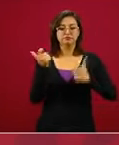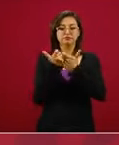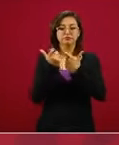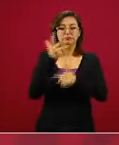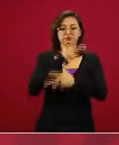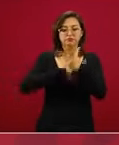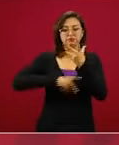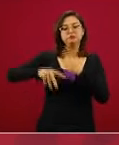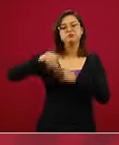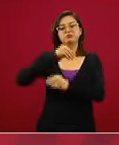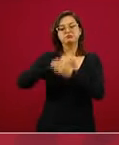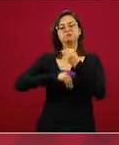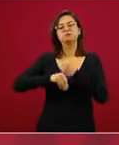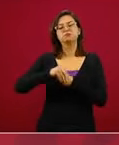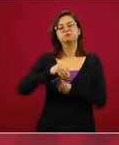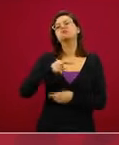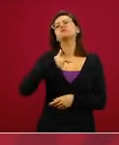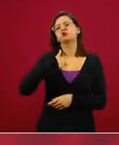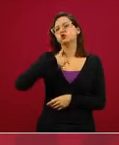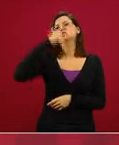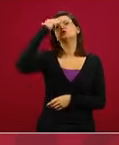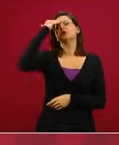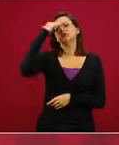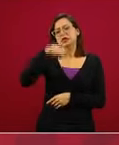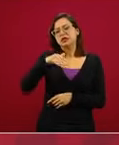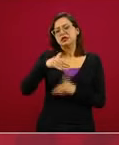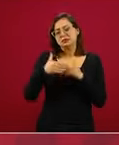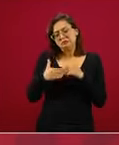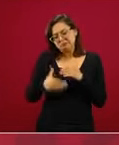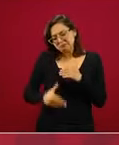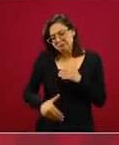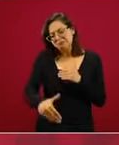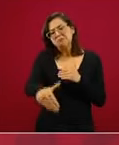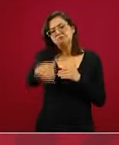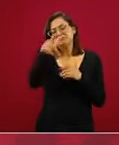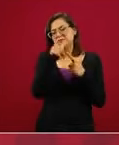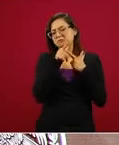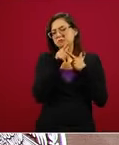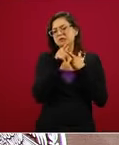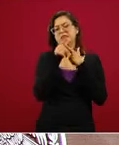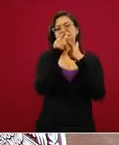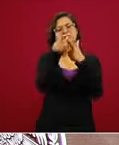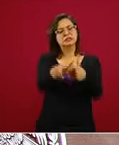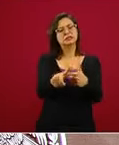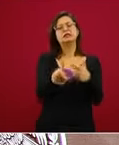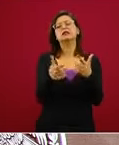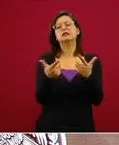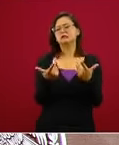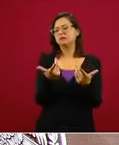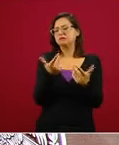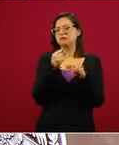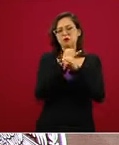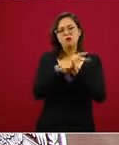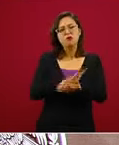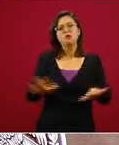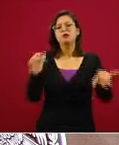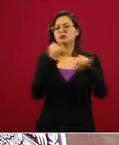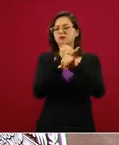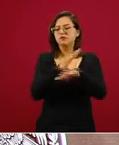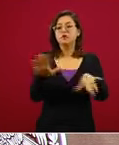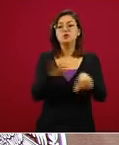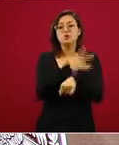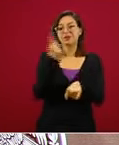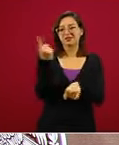Me parece que será necesario durante varios días el ir resolviendo muchas de las dudas que se irán generando